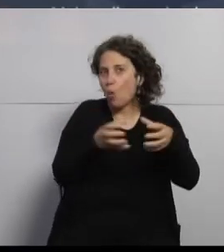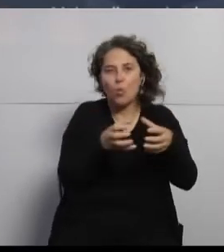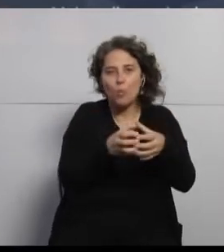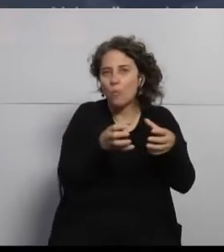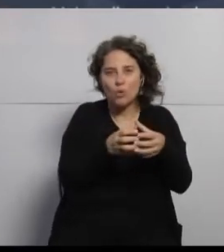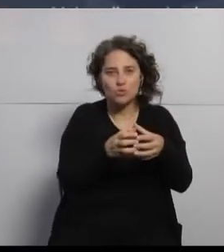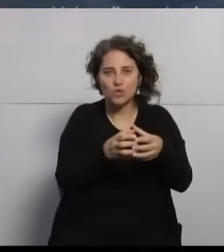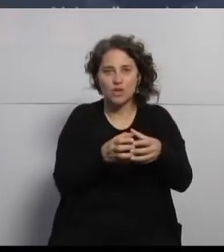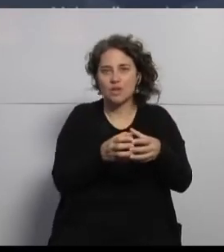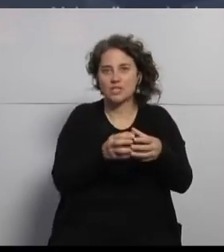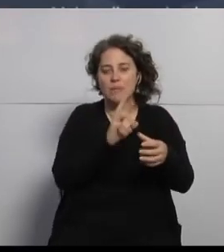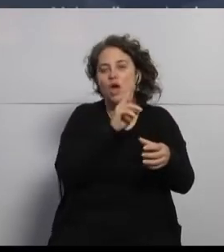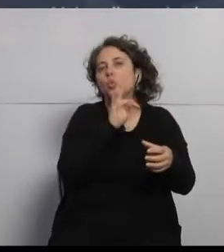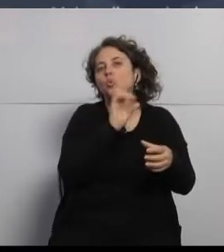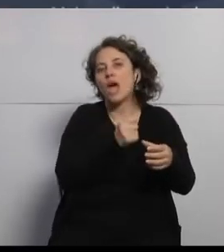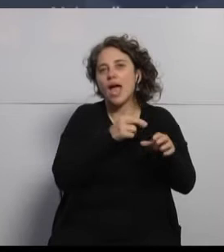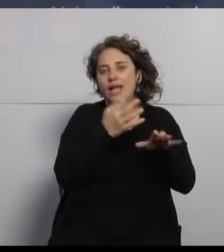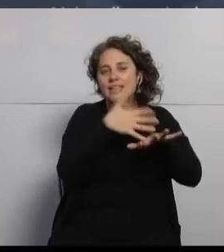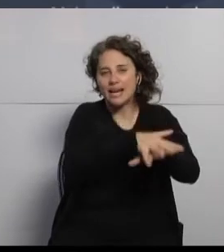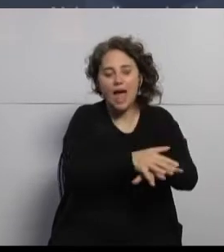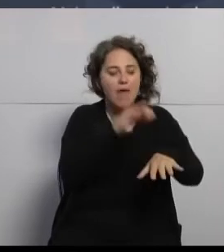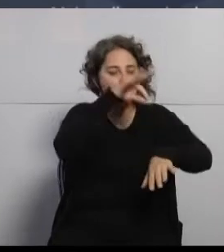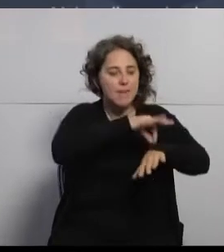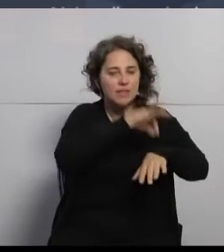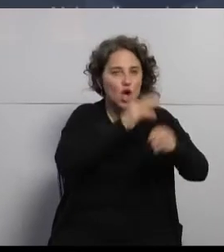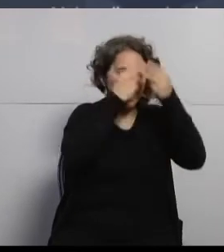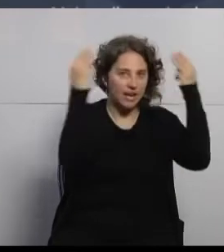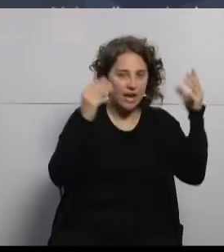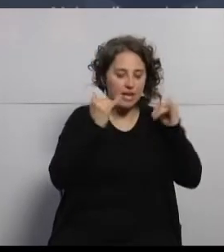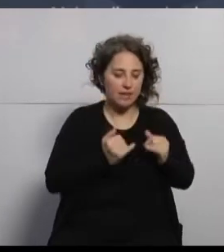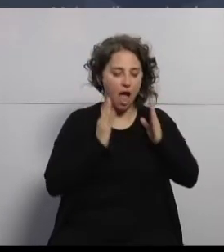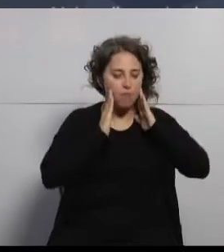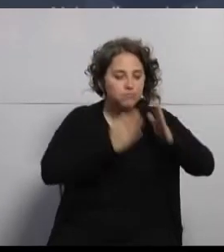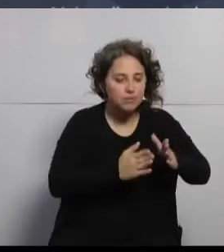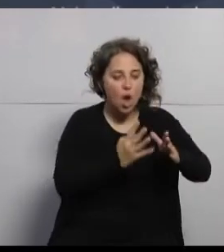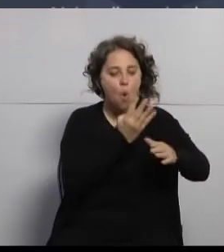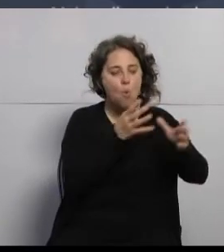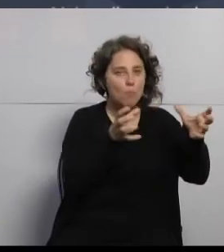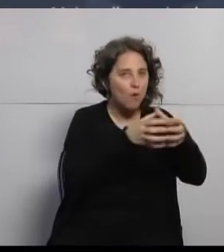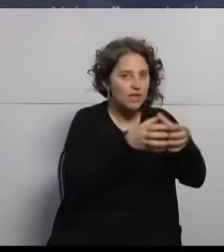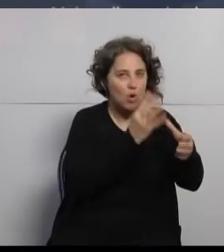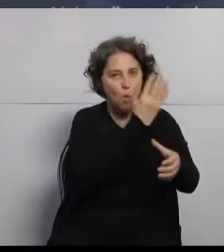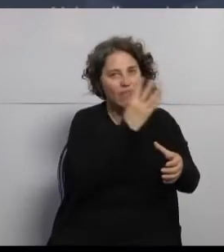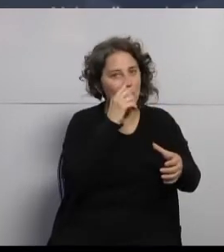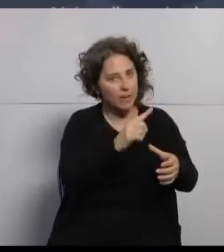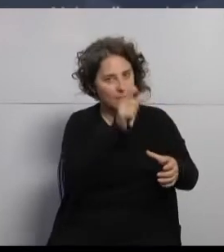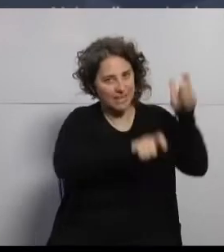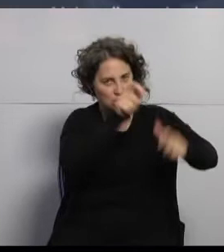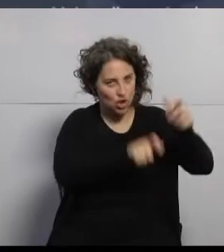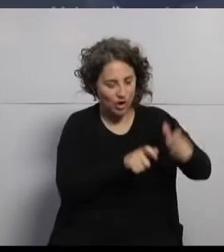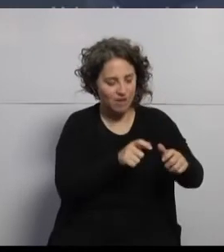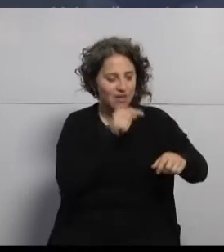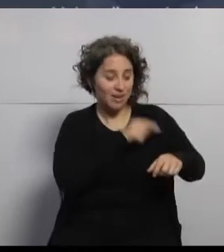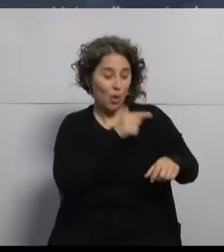está la ruta integrada, que son médicos generales, asignada con una población que atiende en 4 mil personas en promedio. Ellos se